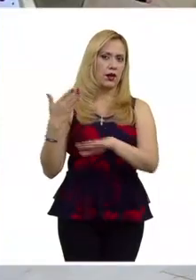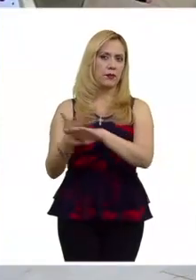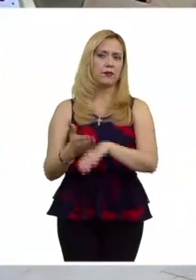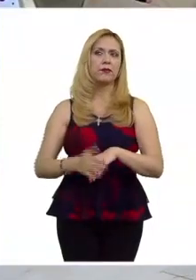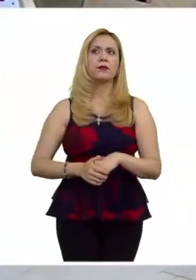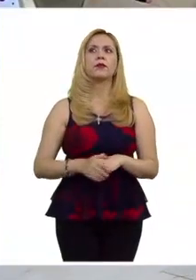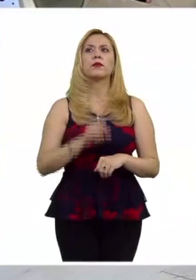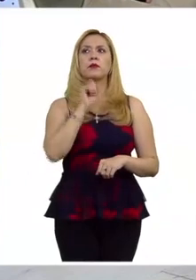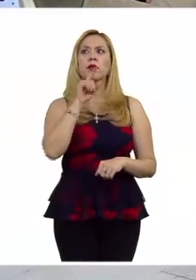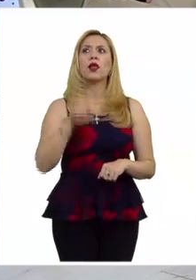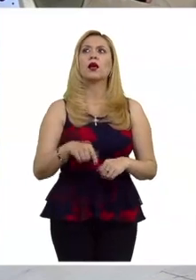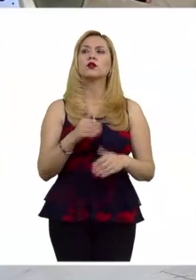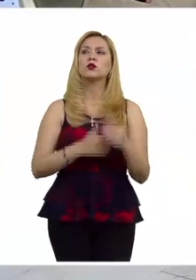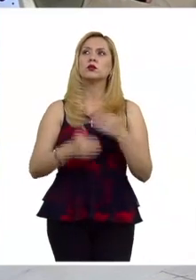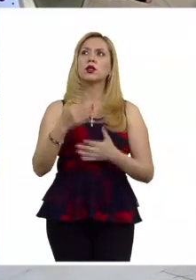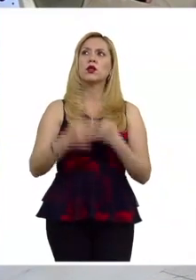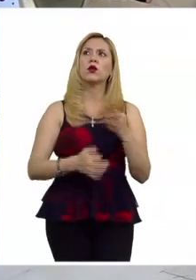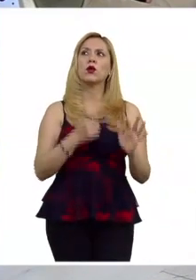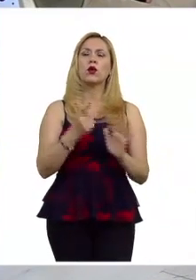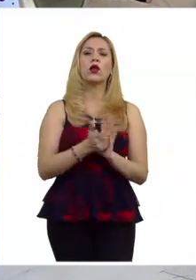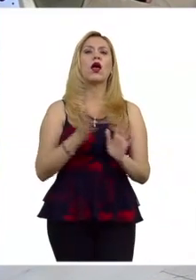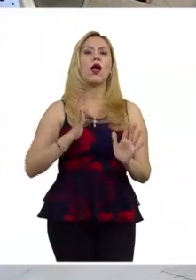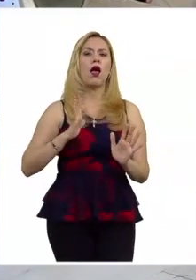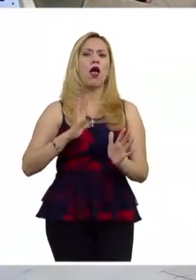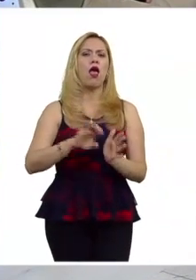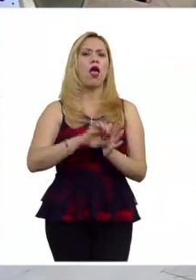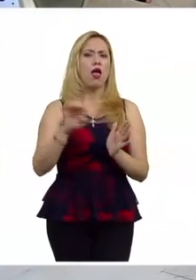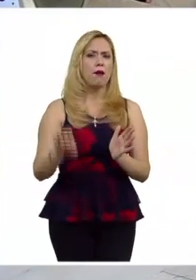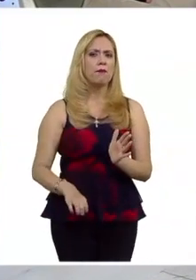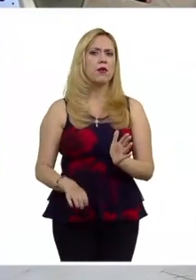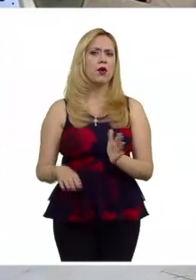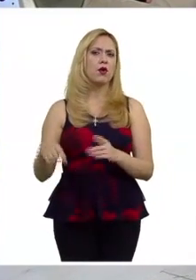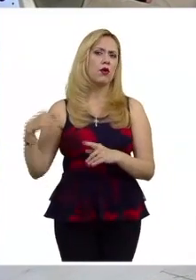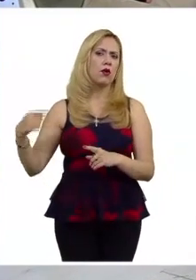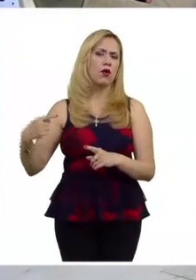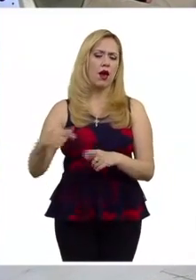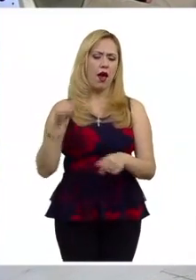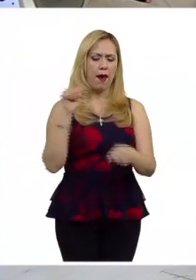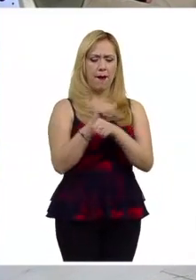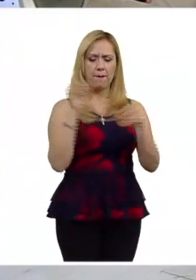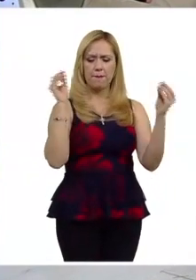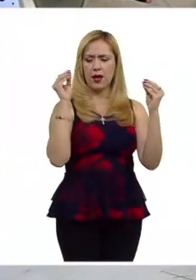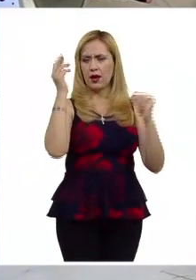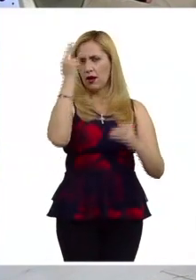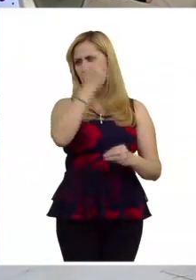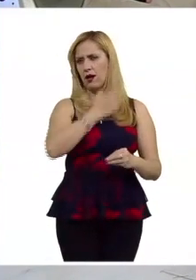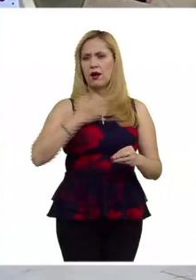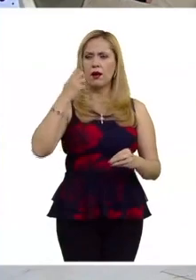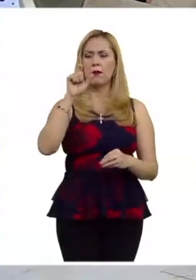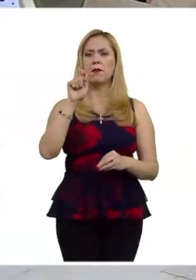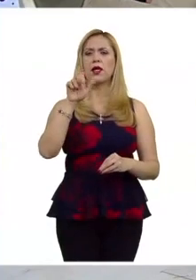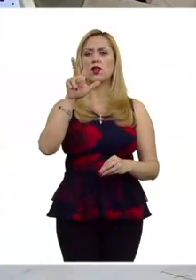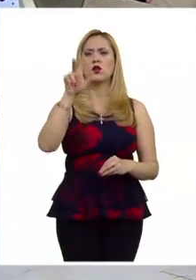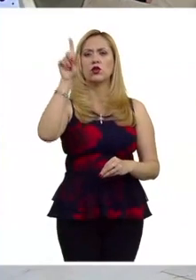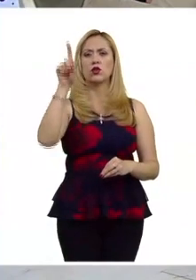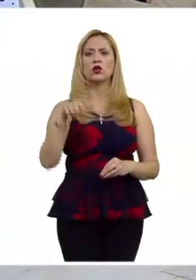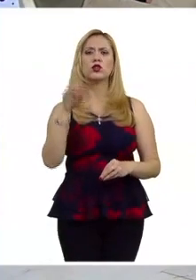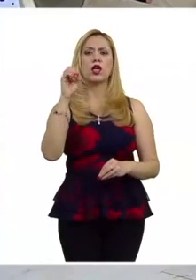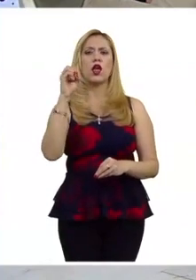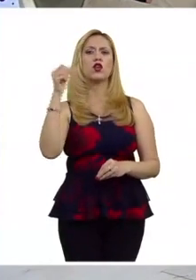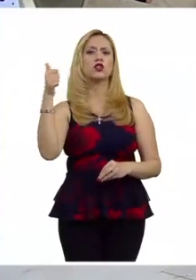corte también otros precedentes relacionados con discurso de odio el amparo directo en revisión 2806 de 2012